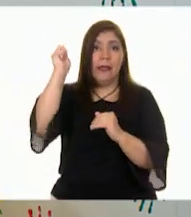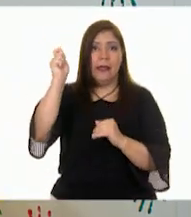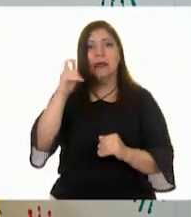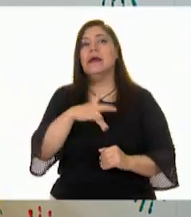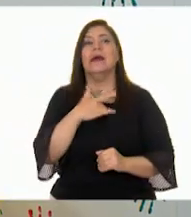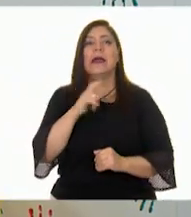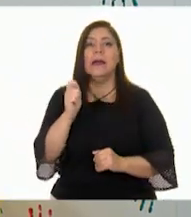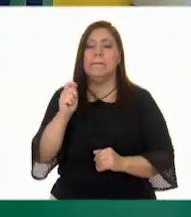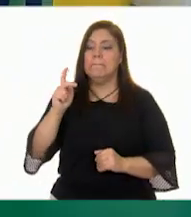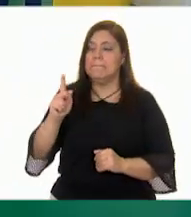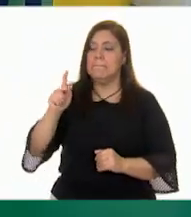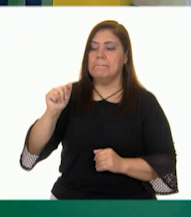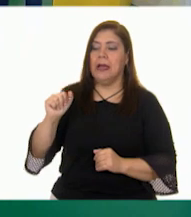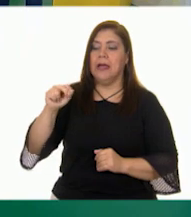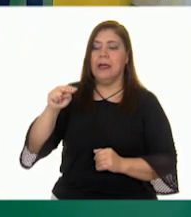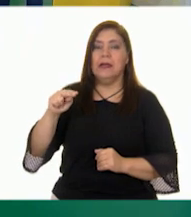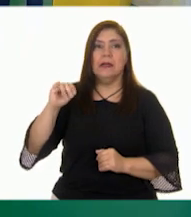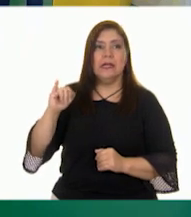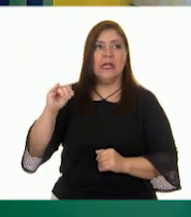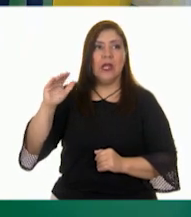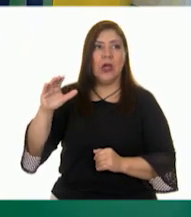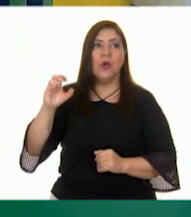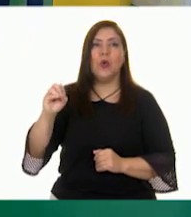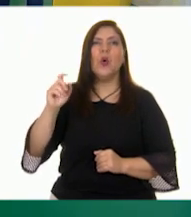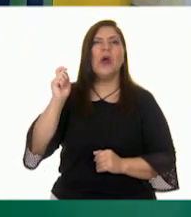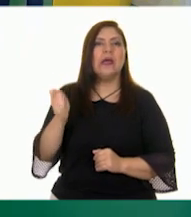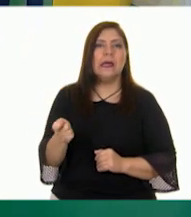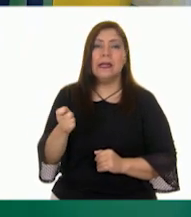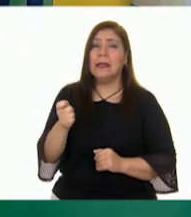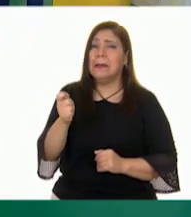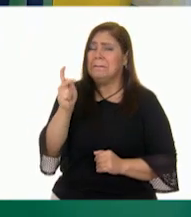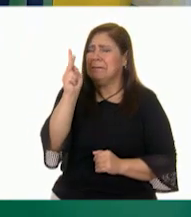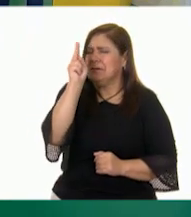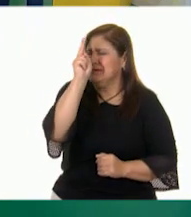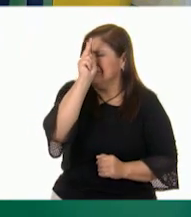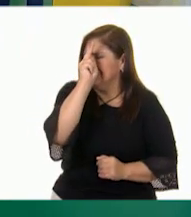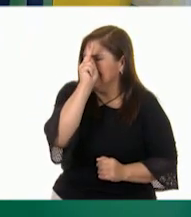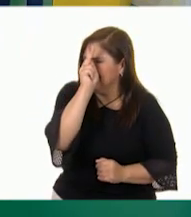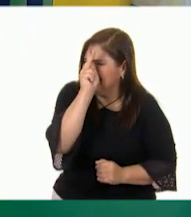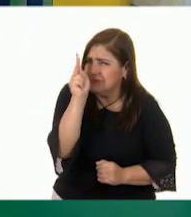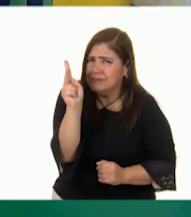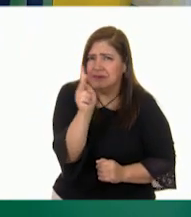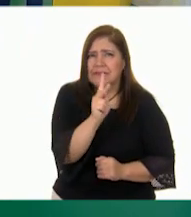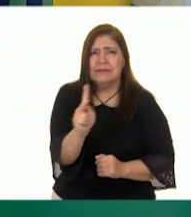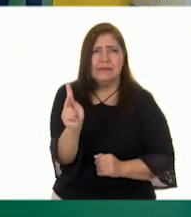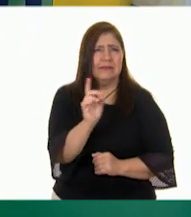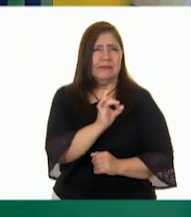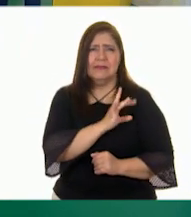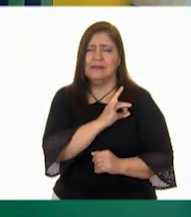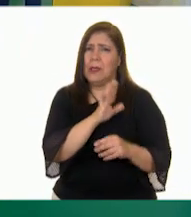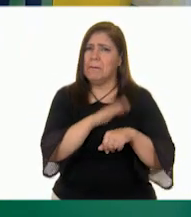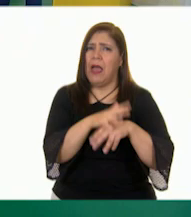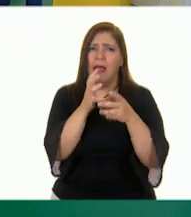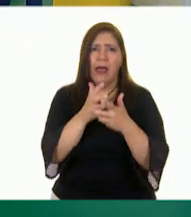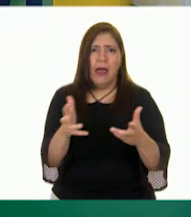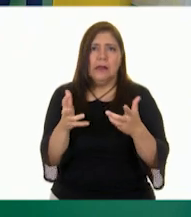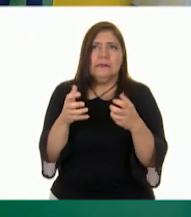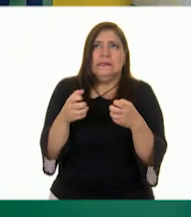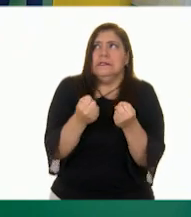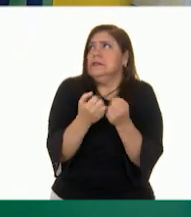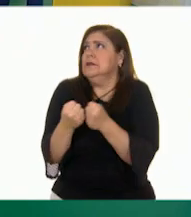el pánico. El pánico es el miedo más grande, una ansiedad